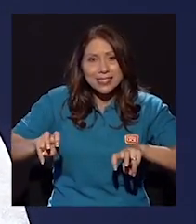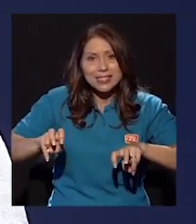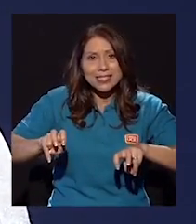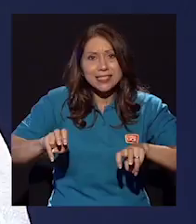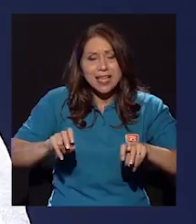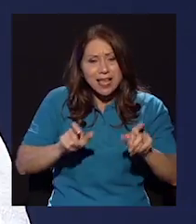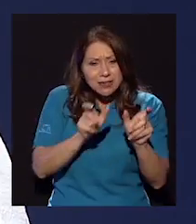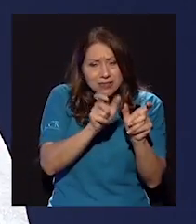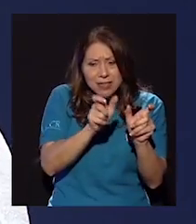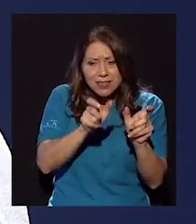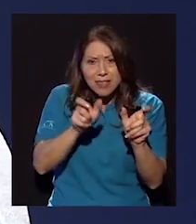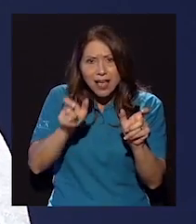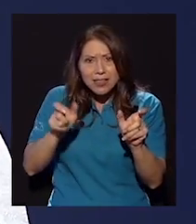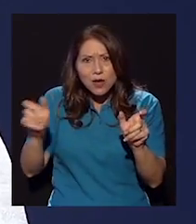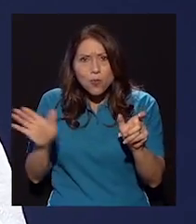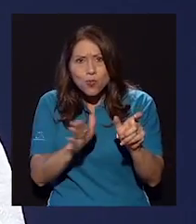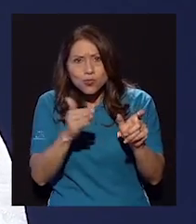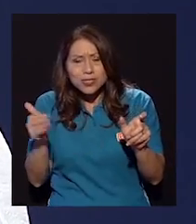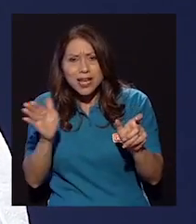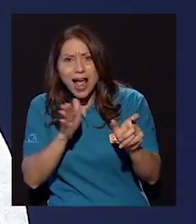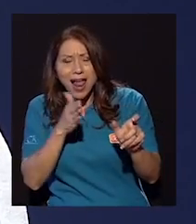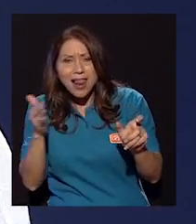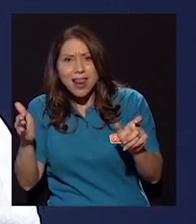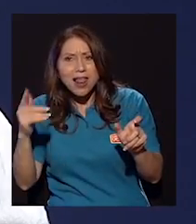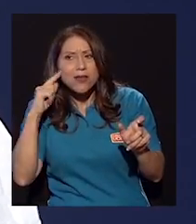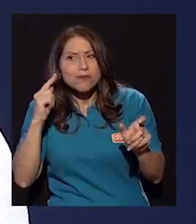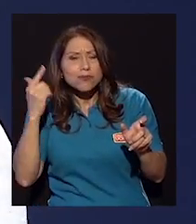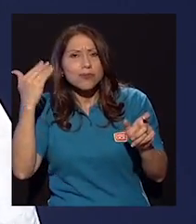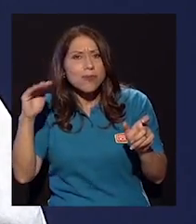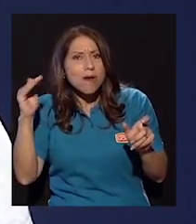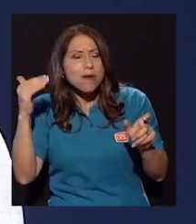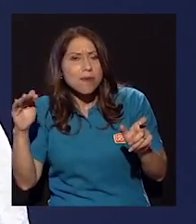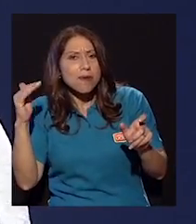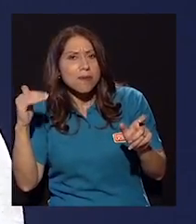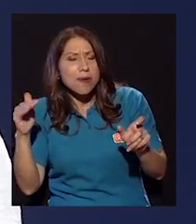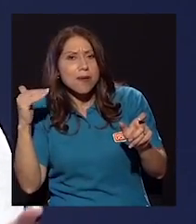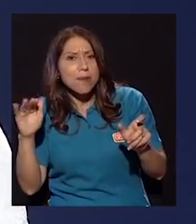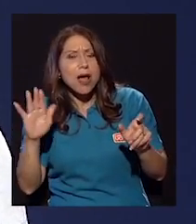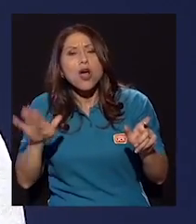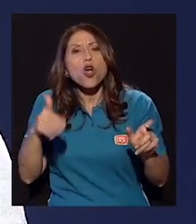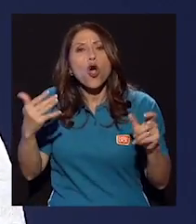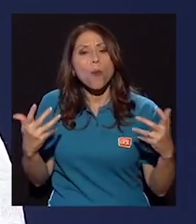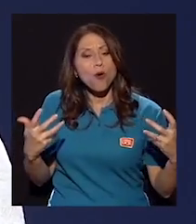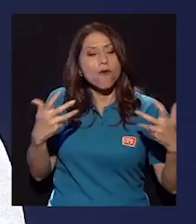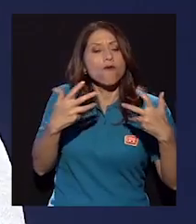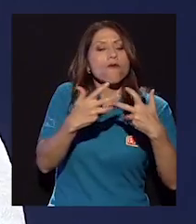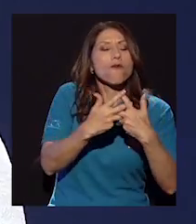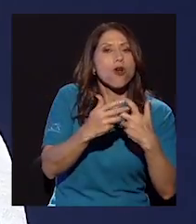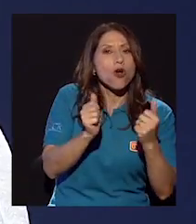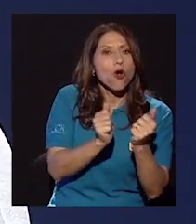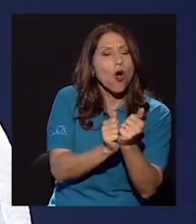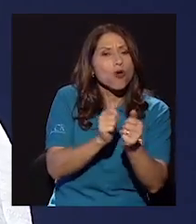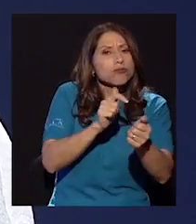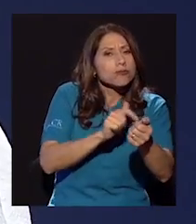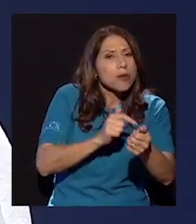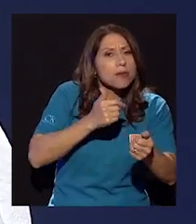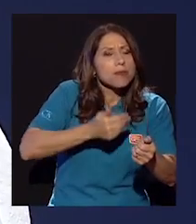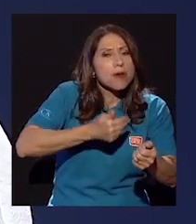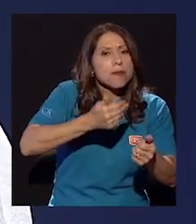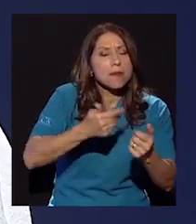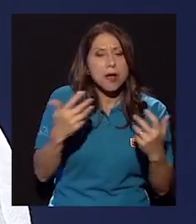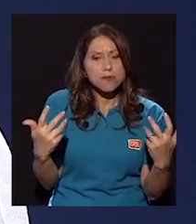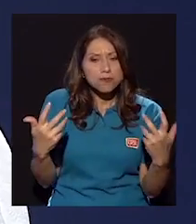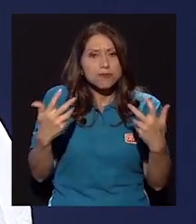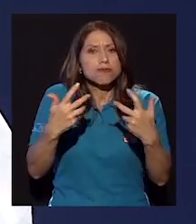de cómo funciona la tonalidad y los esquemas, los patrones estructurales de la armonía tonal y cómo